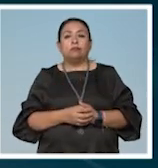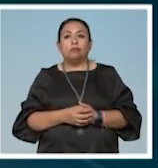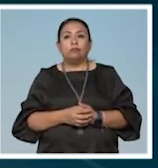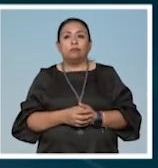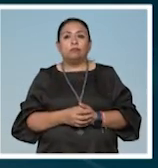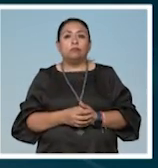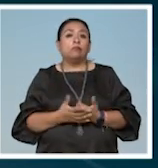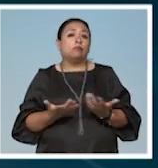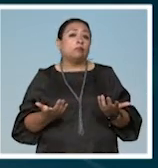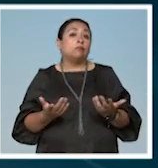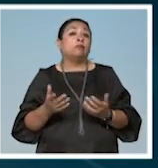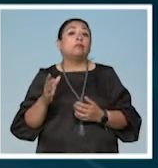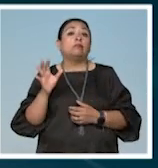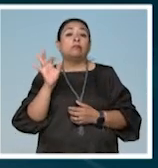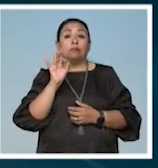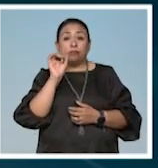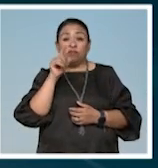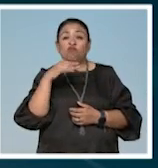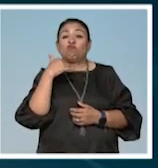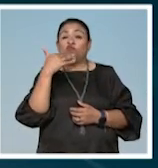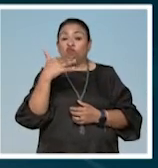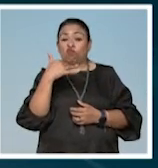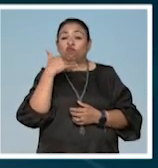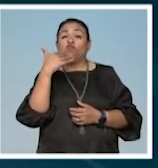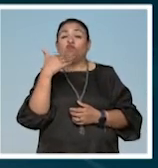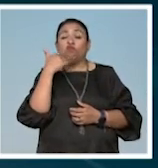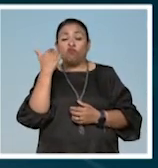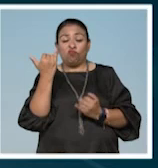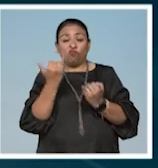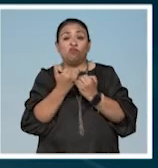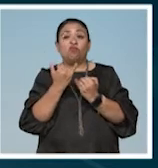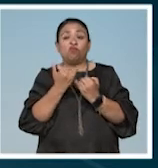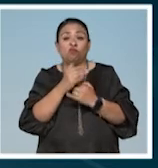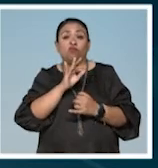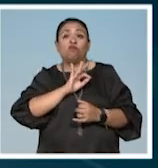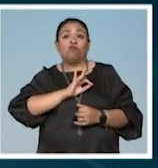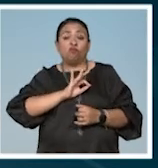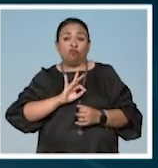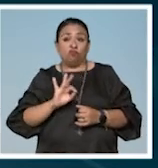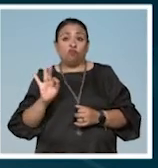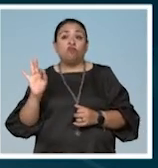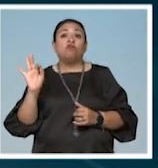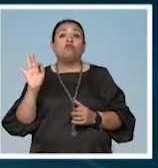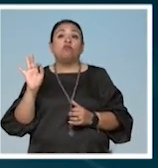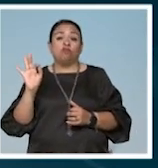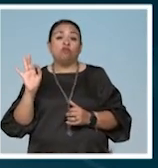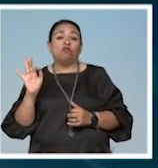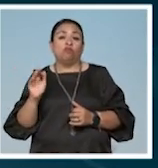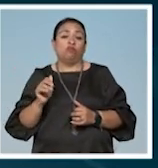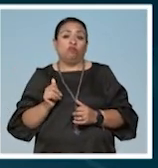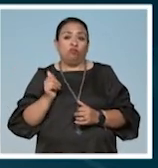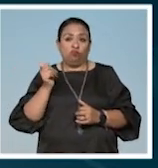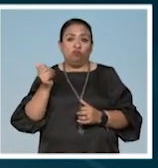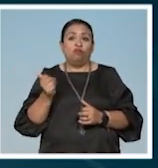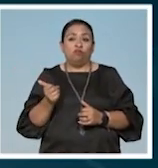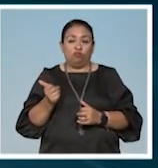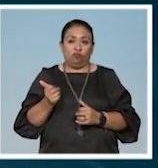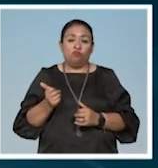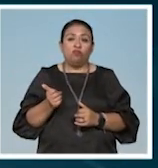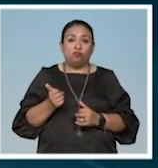incluso de la corrupción que puede tomar lugar en